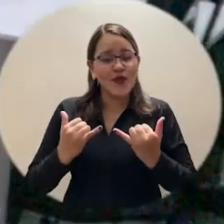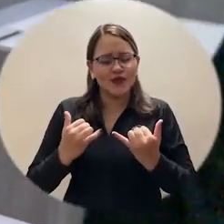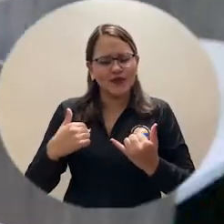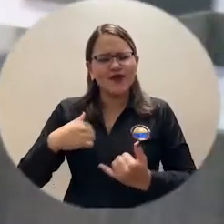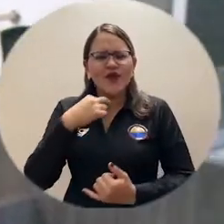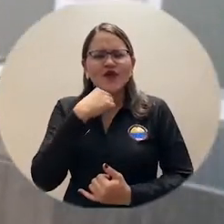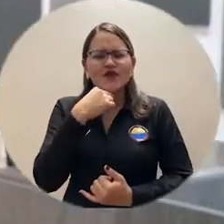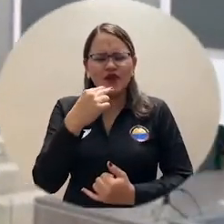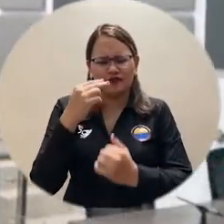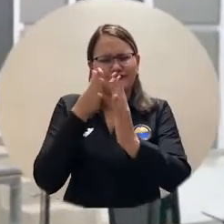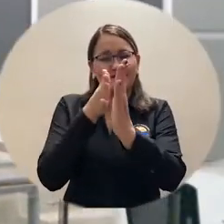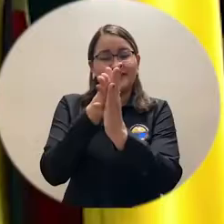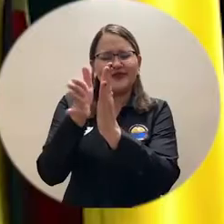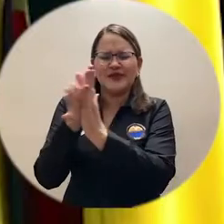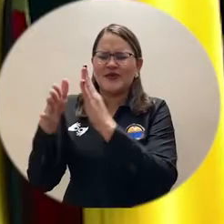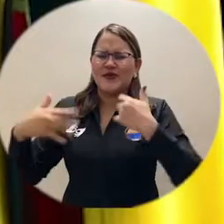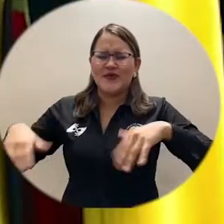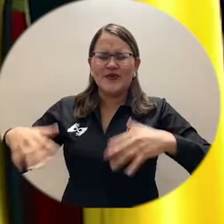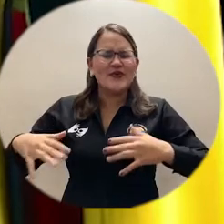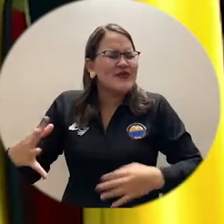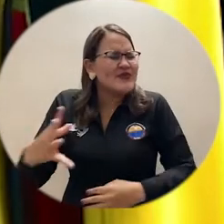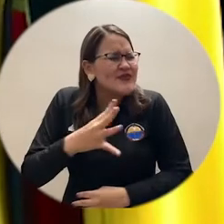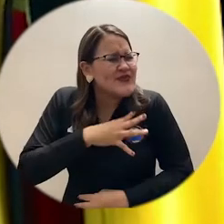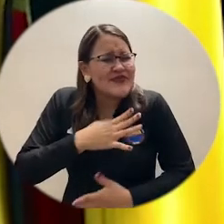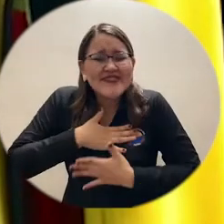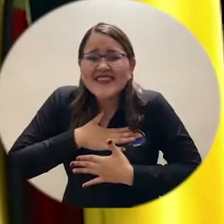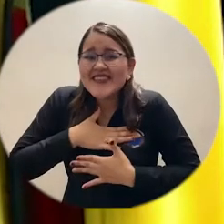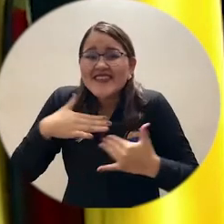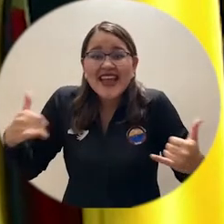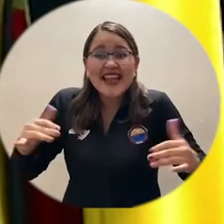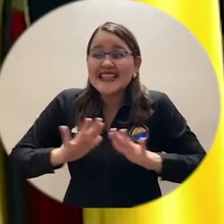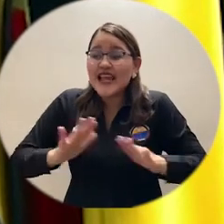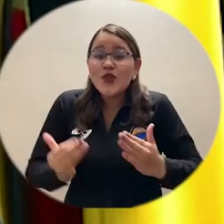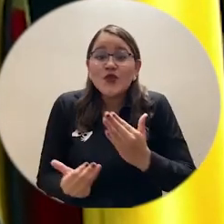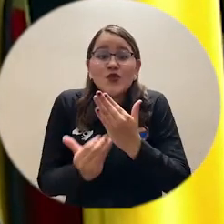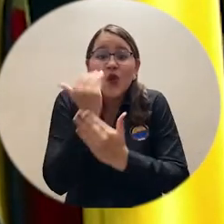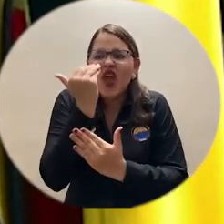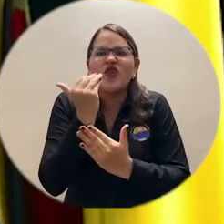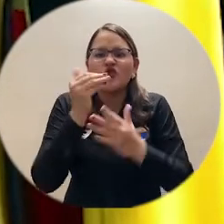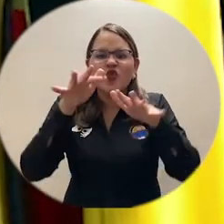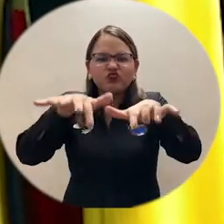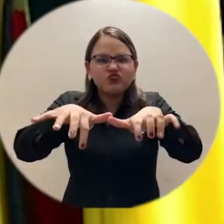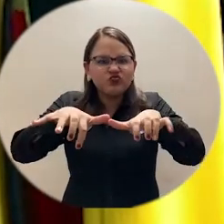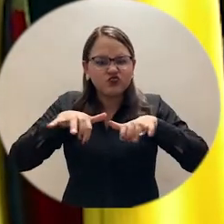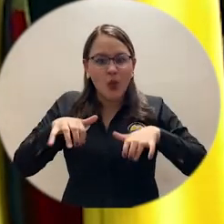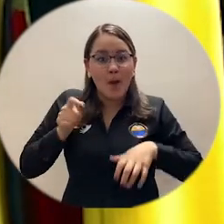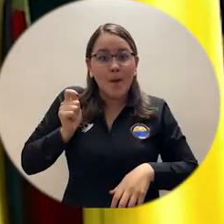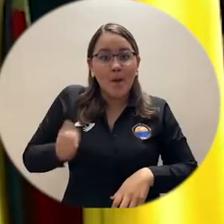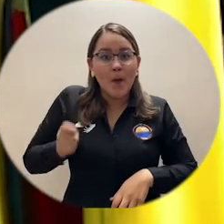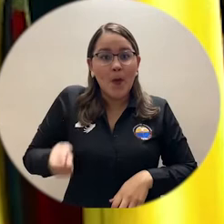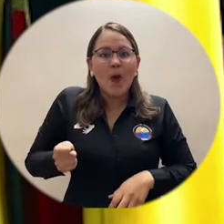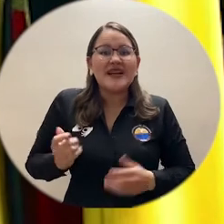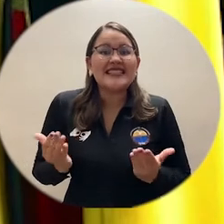ser la voz que expresa en el día de hoy la inmensa alegría que nos produce recibir la nueva sala de audiencias lugar